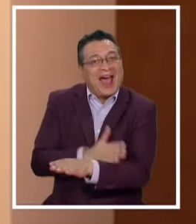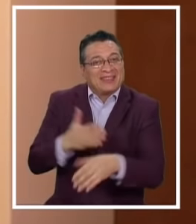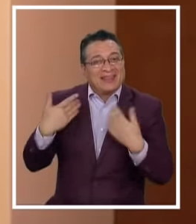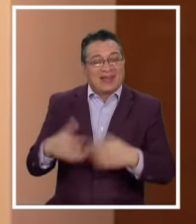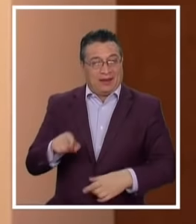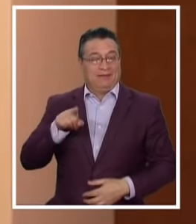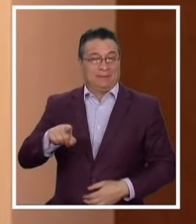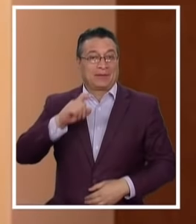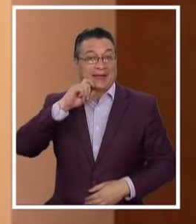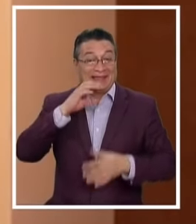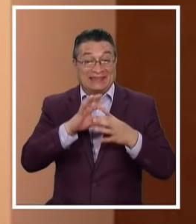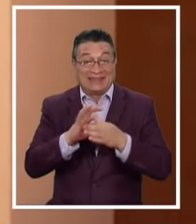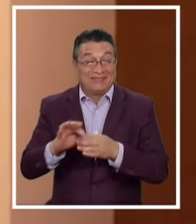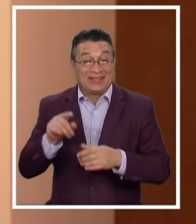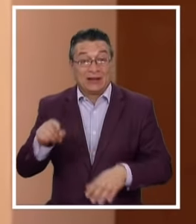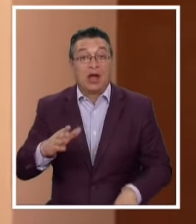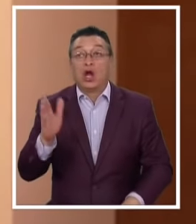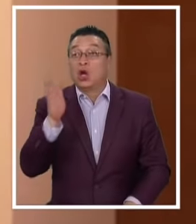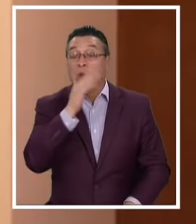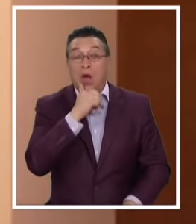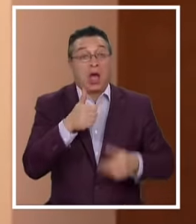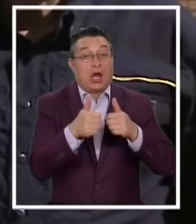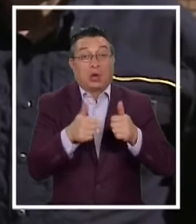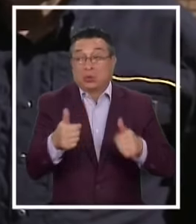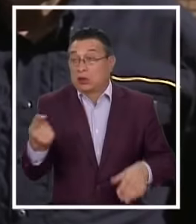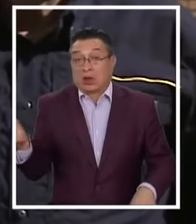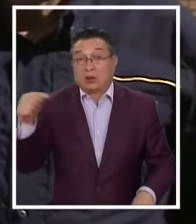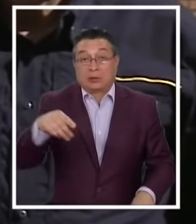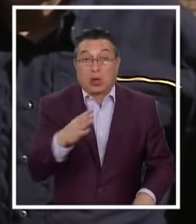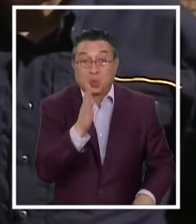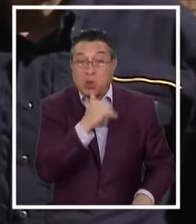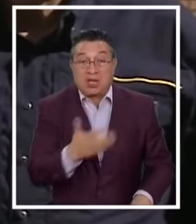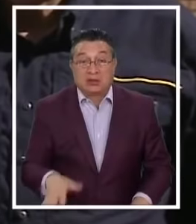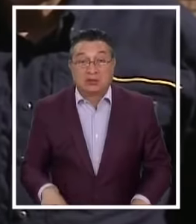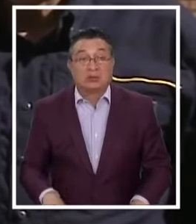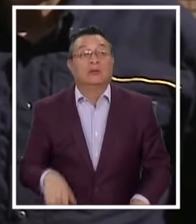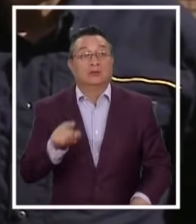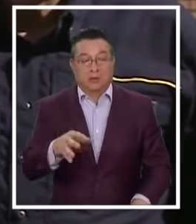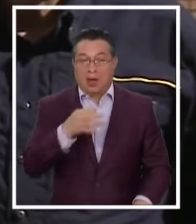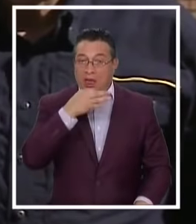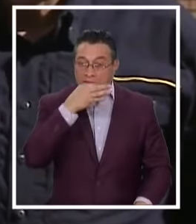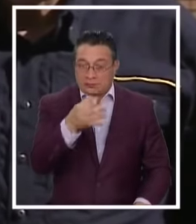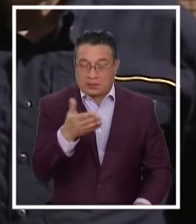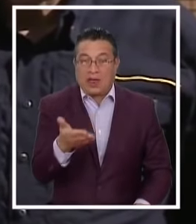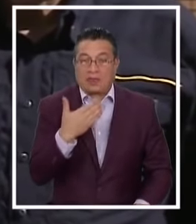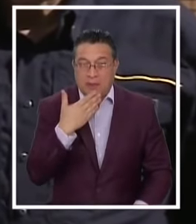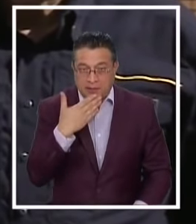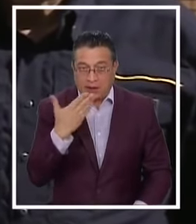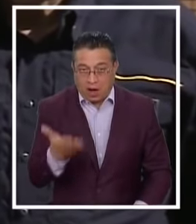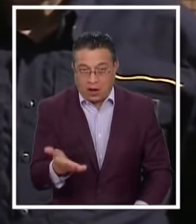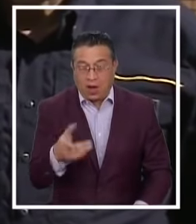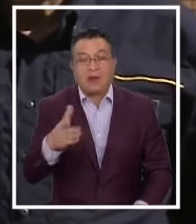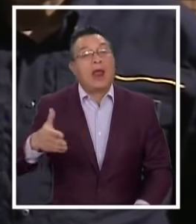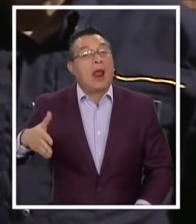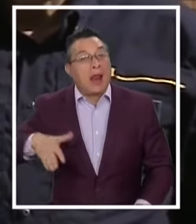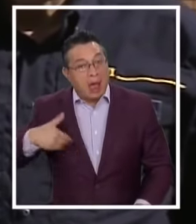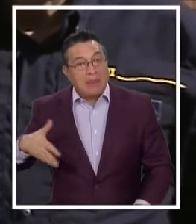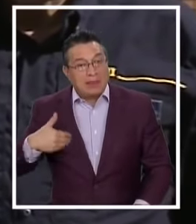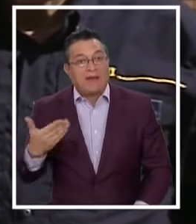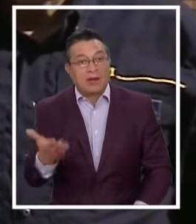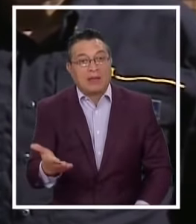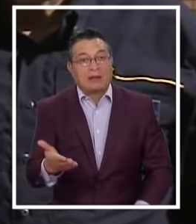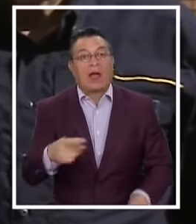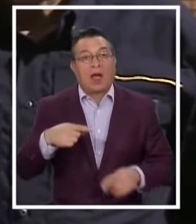Eso significa Que no hay una autoridad Presente en esta situación Esto hay decirlo también Con todas sus letras Lamentablemente